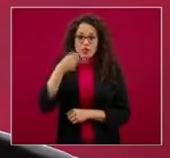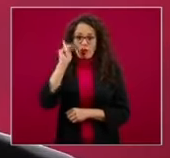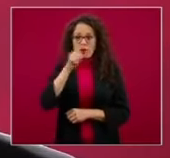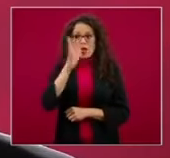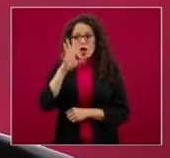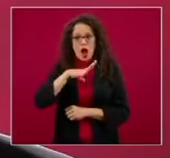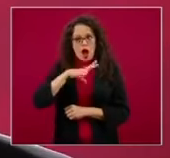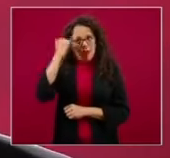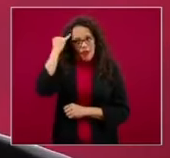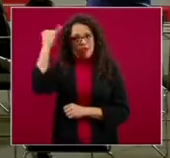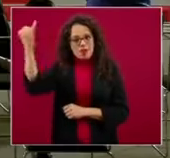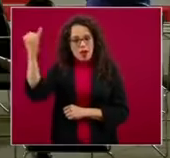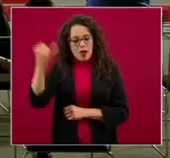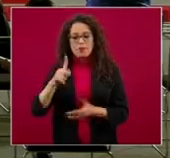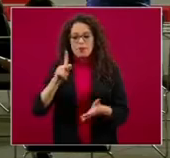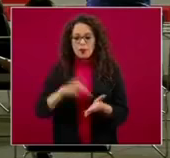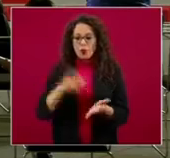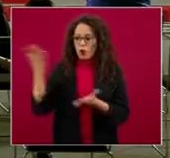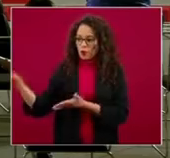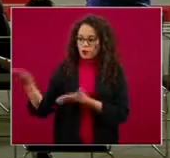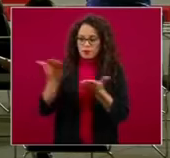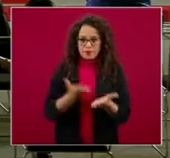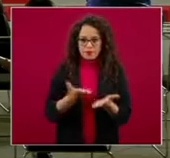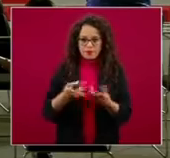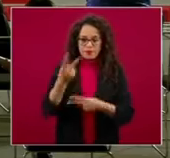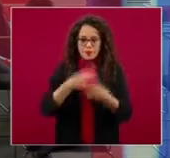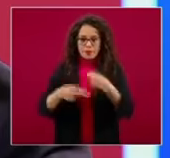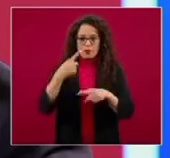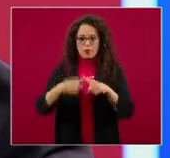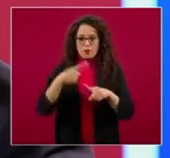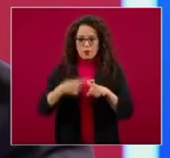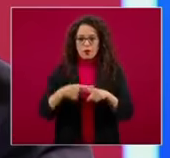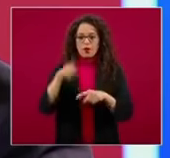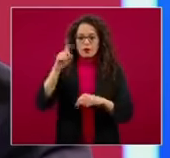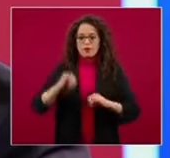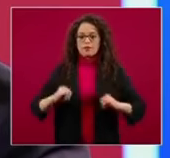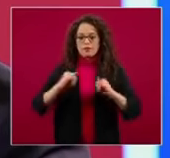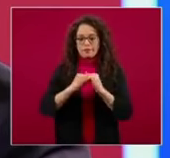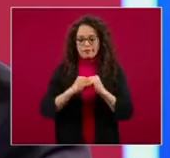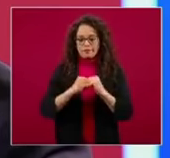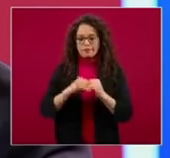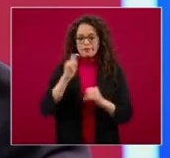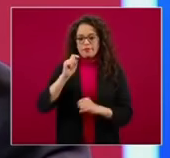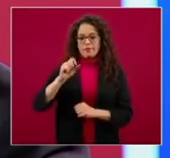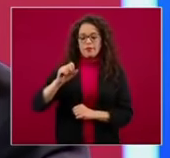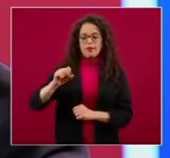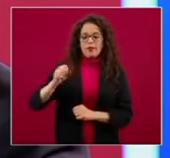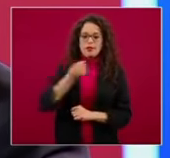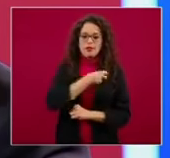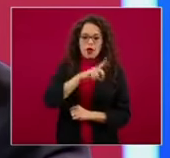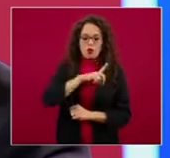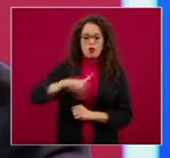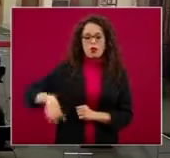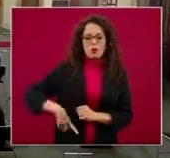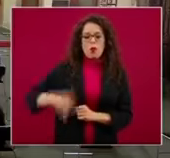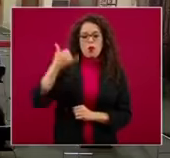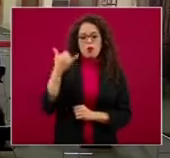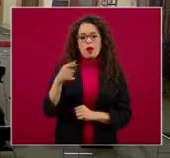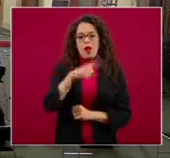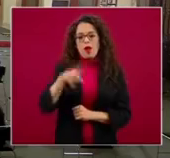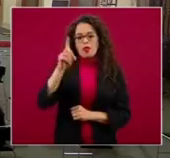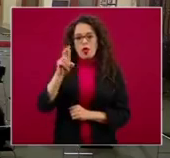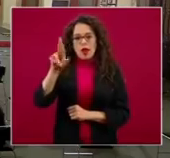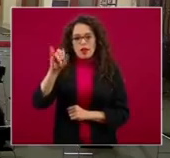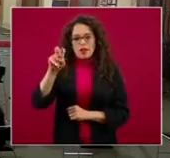Inmitar nuevamente al doctor Rivera y a los colegas del Instituto Nacional de Salud Pública, deseablemente también a nuestros colegas de Inegi,